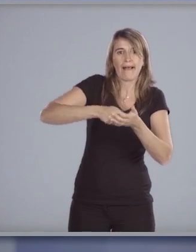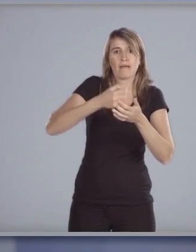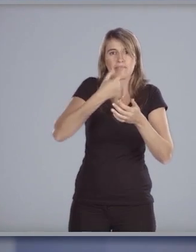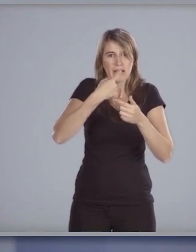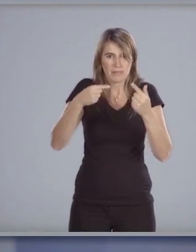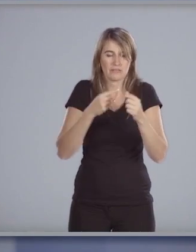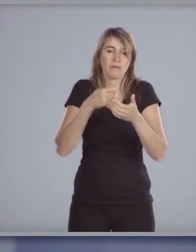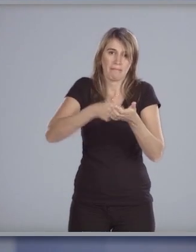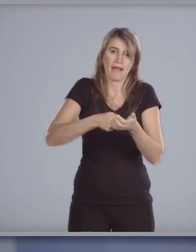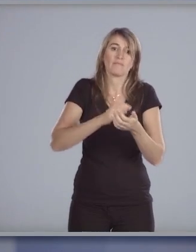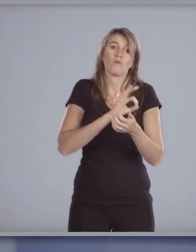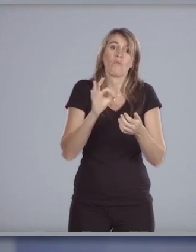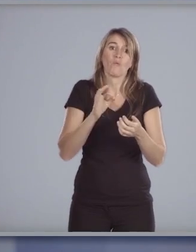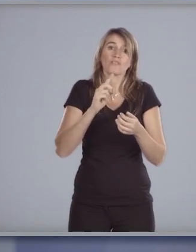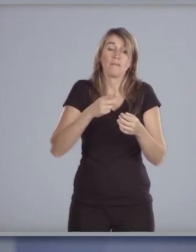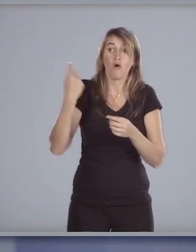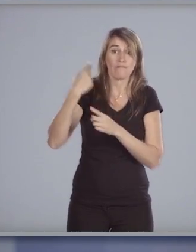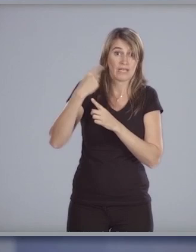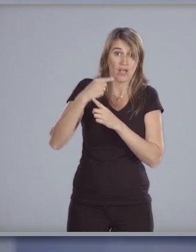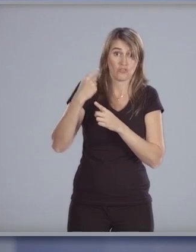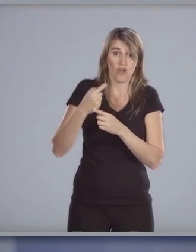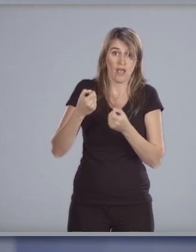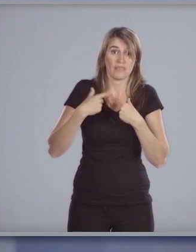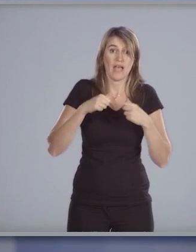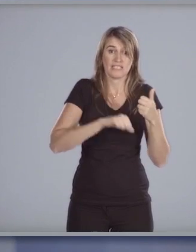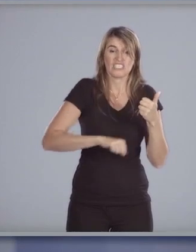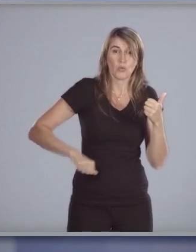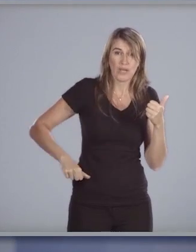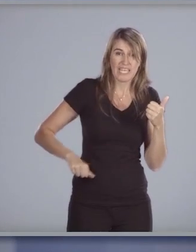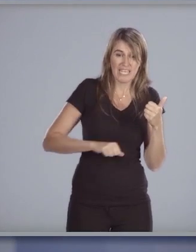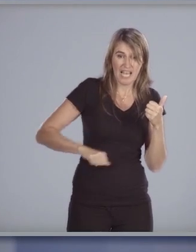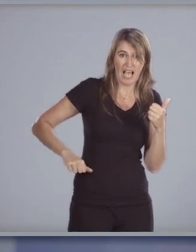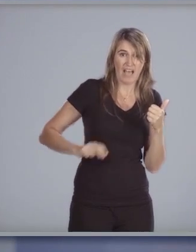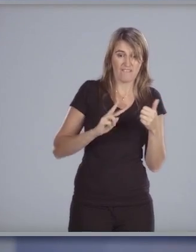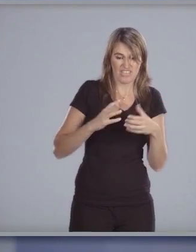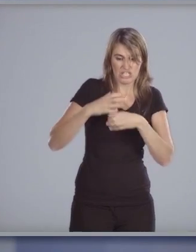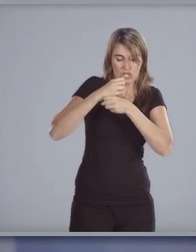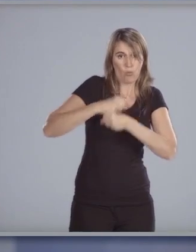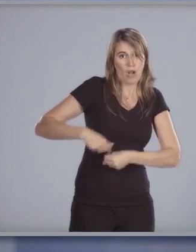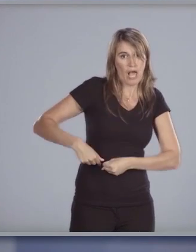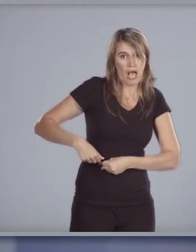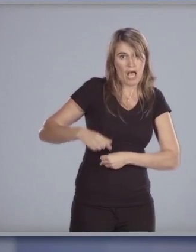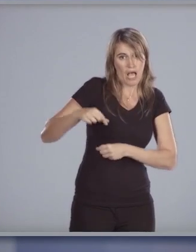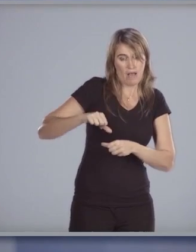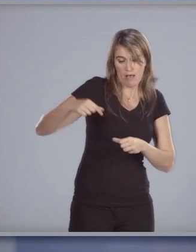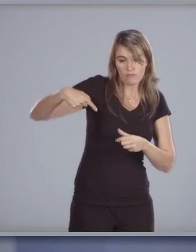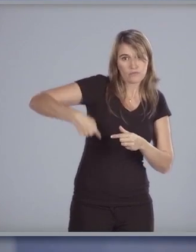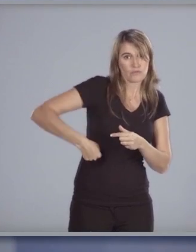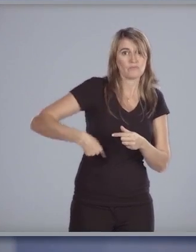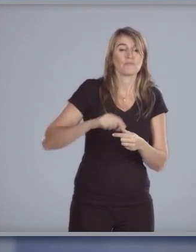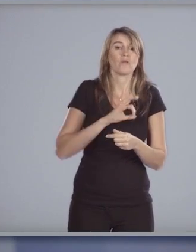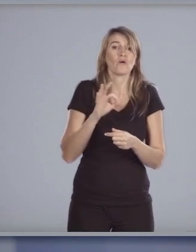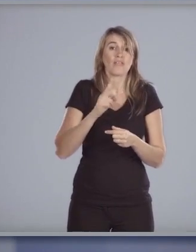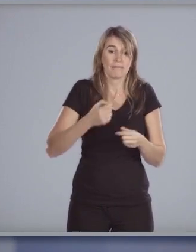a la canasta de cobertura obligatoria la cirugía de vesícula por vía laparoscópica y la